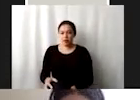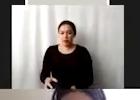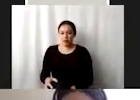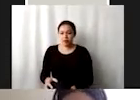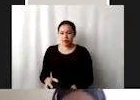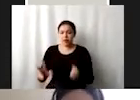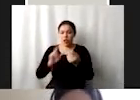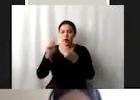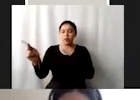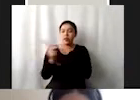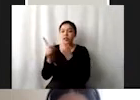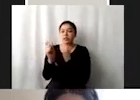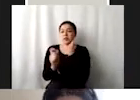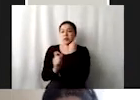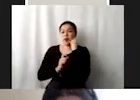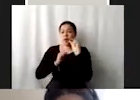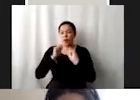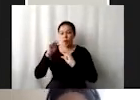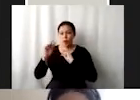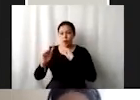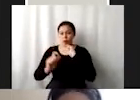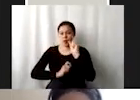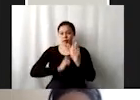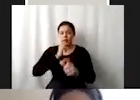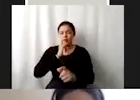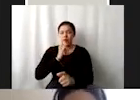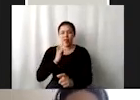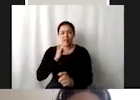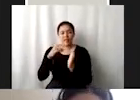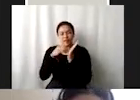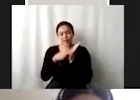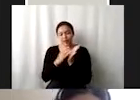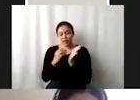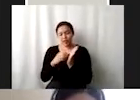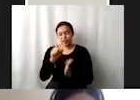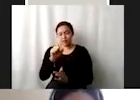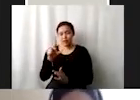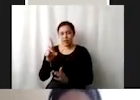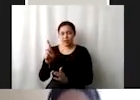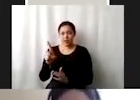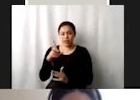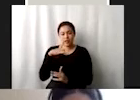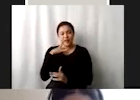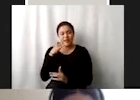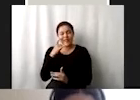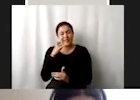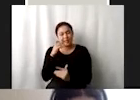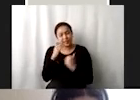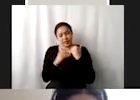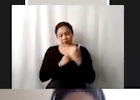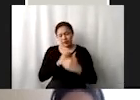poco a poco están haciendo esfuerzos similares a este tema de la agenda 2030 pero específicamente para sistemas